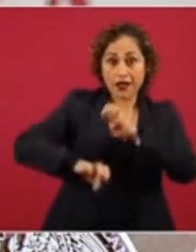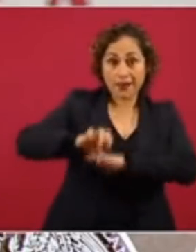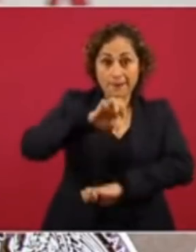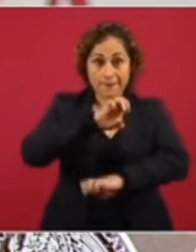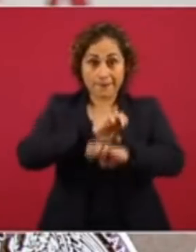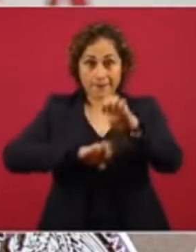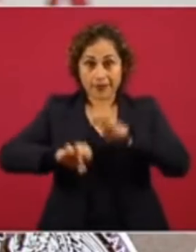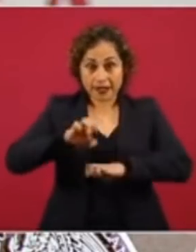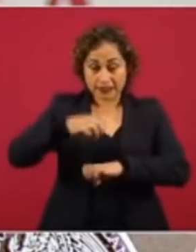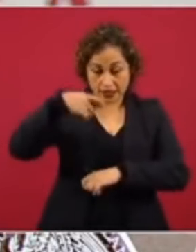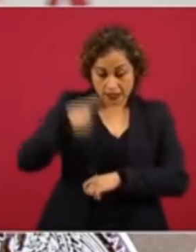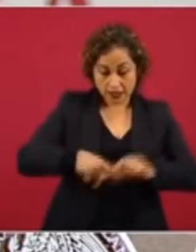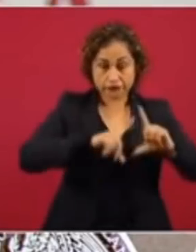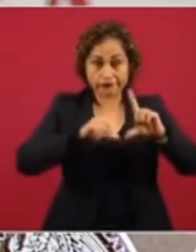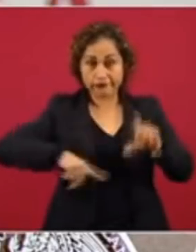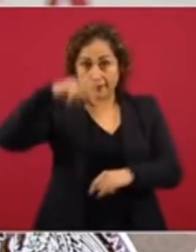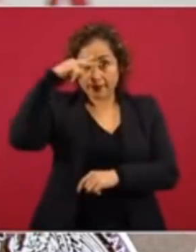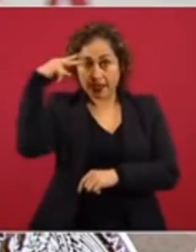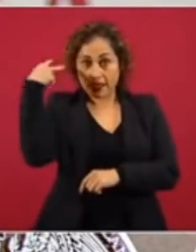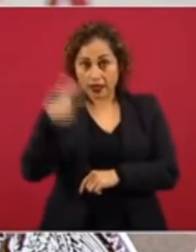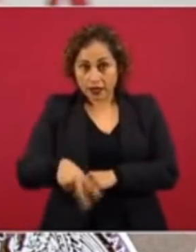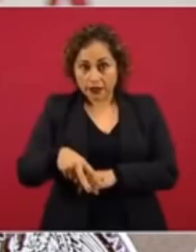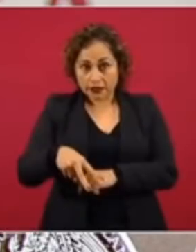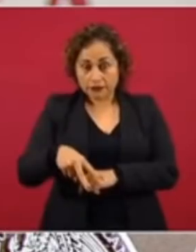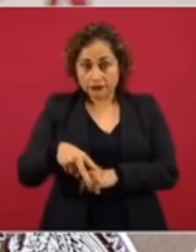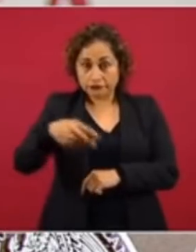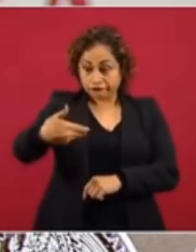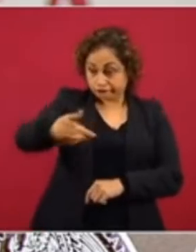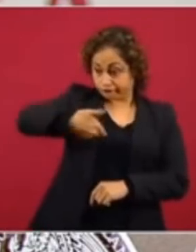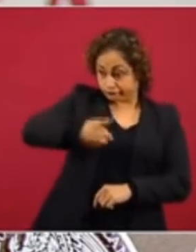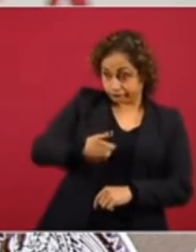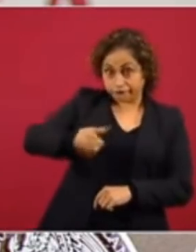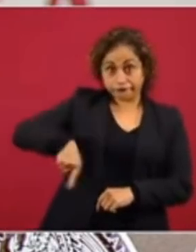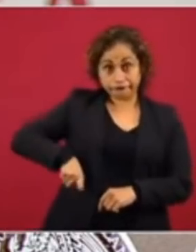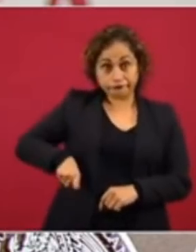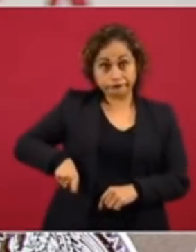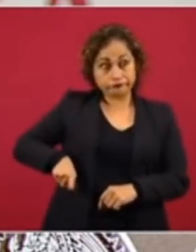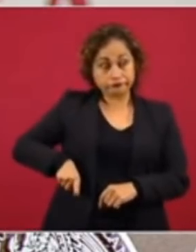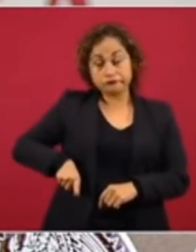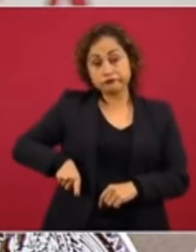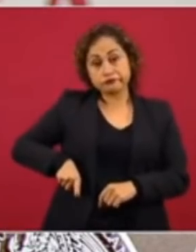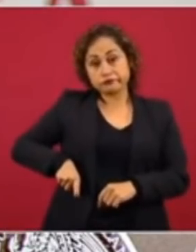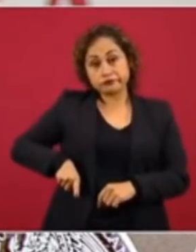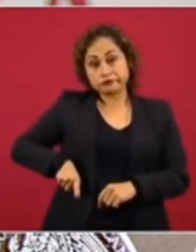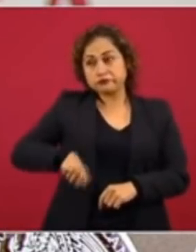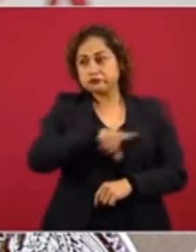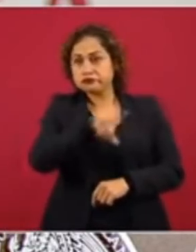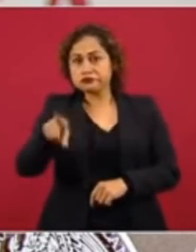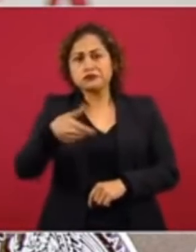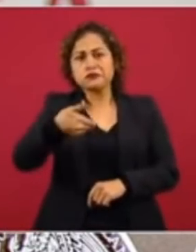presidente. Porque no hay que olvidar que esta alianza, principalmente Acción Nacional,